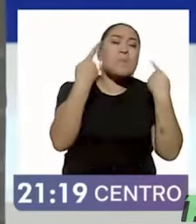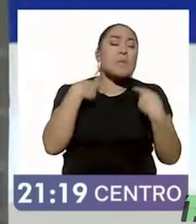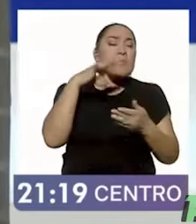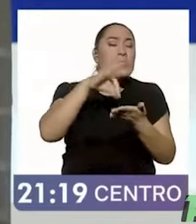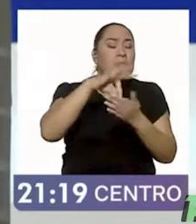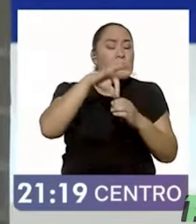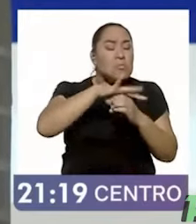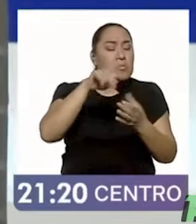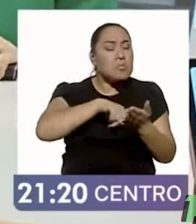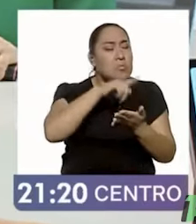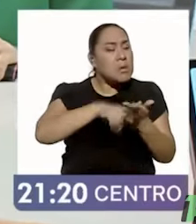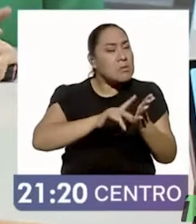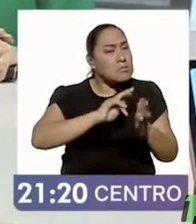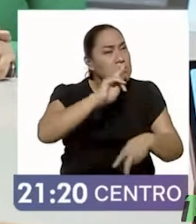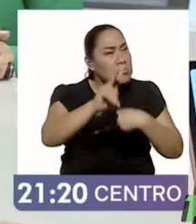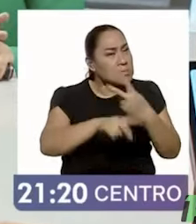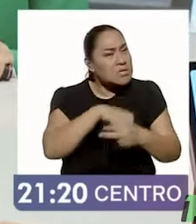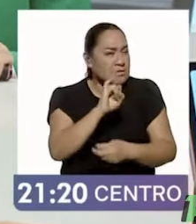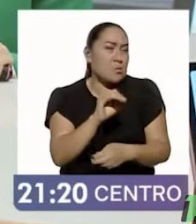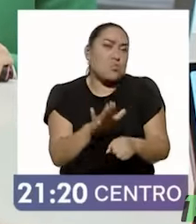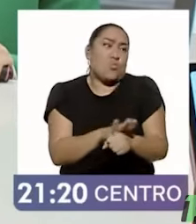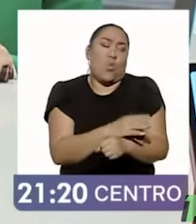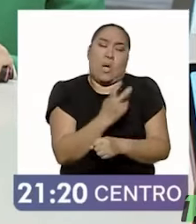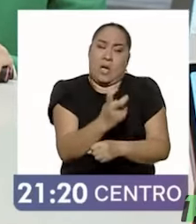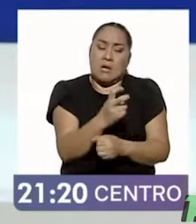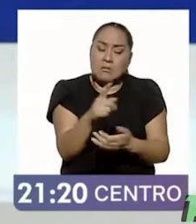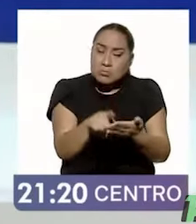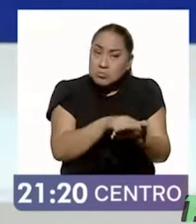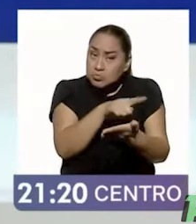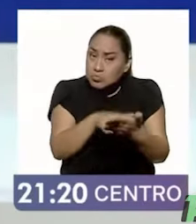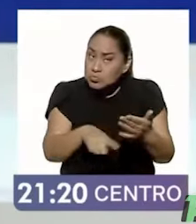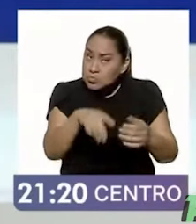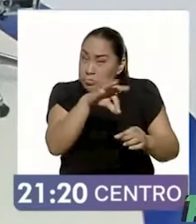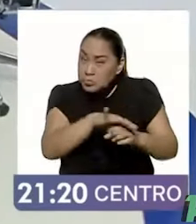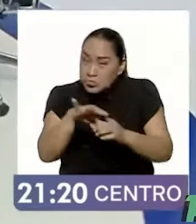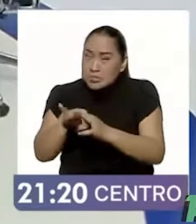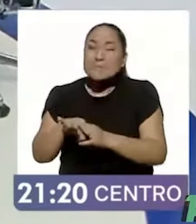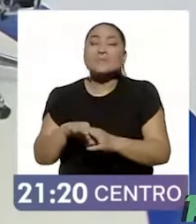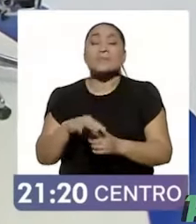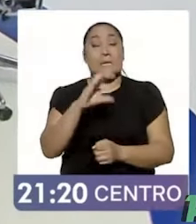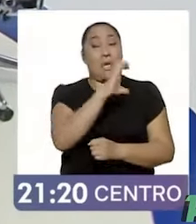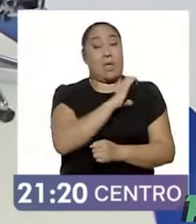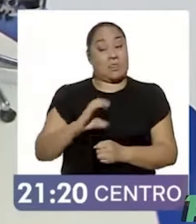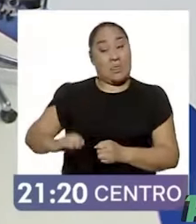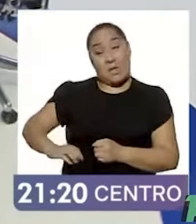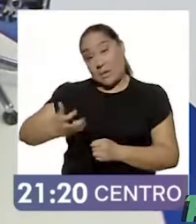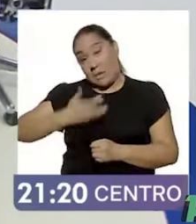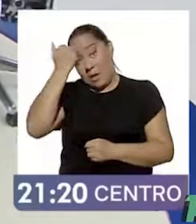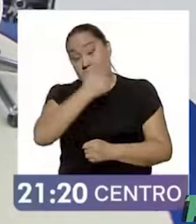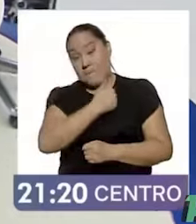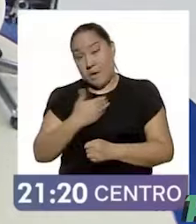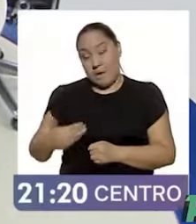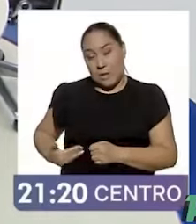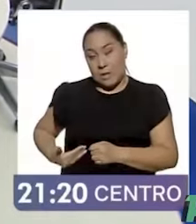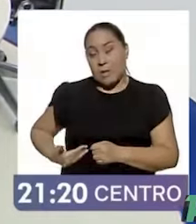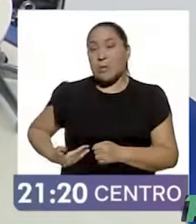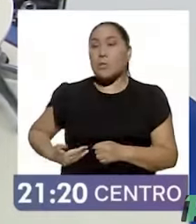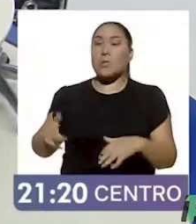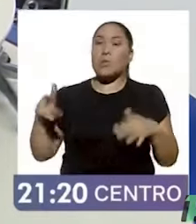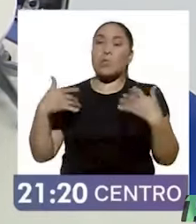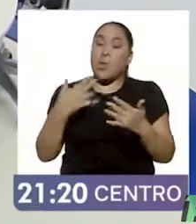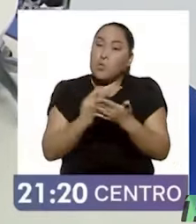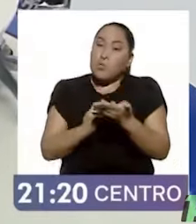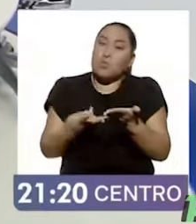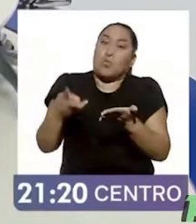finales, porque se trata de una elección donde la candidata presidencial ganadora dobla el número de